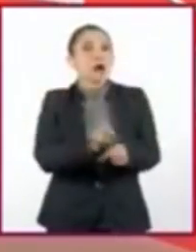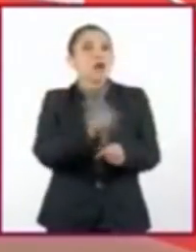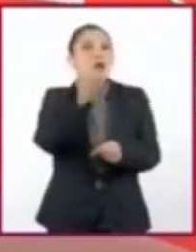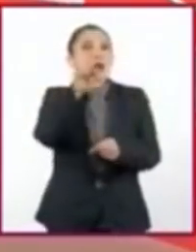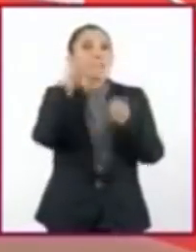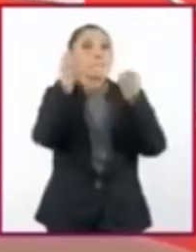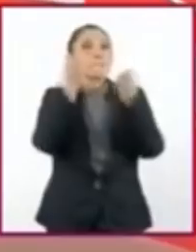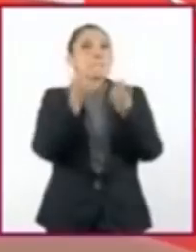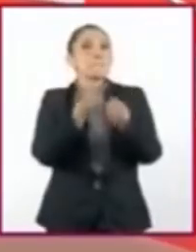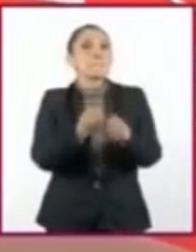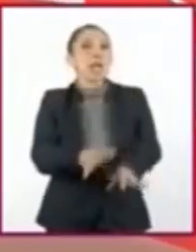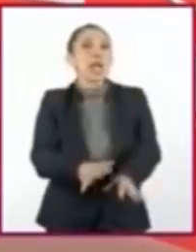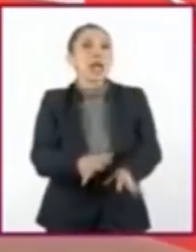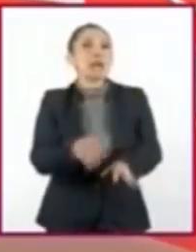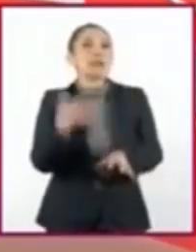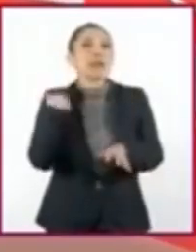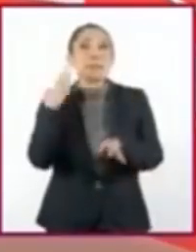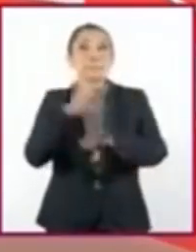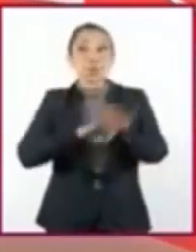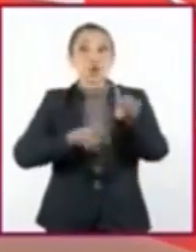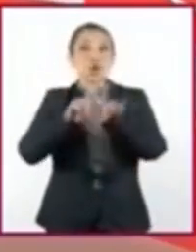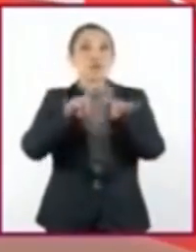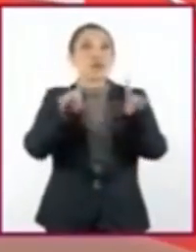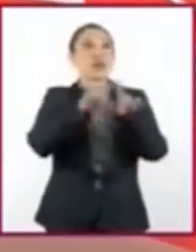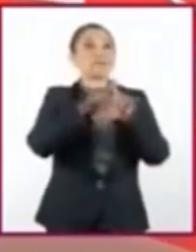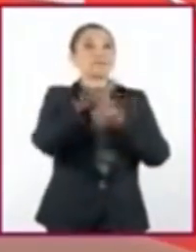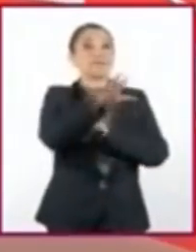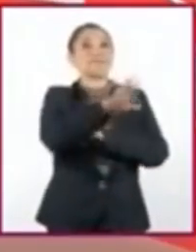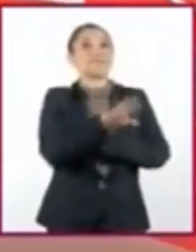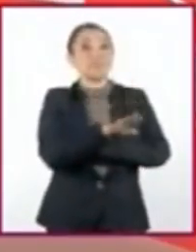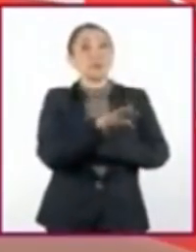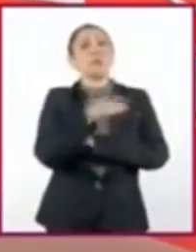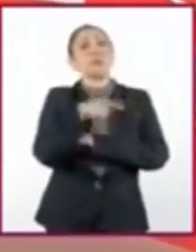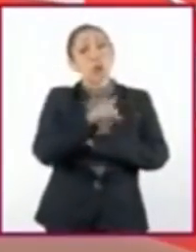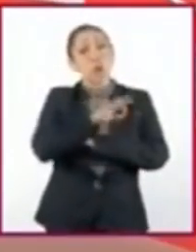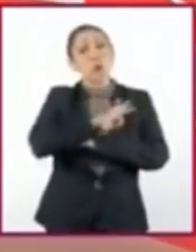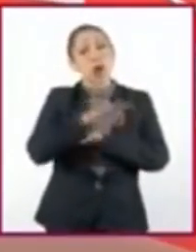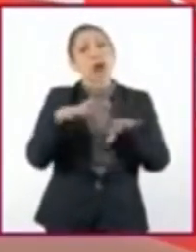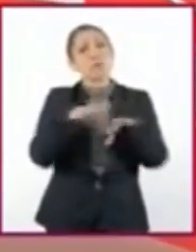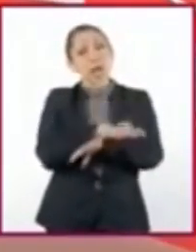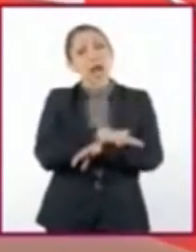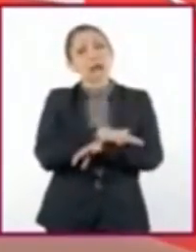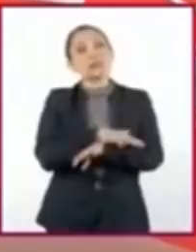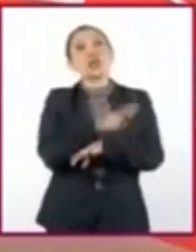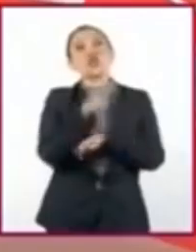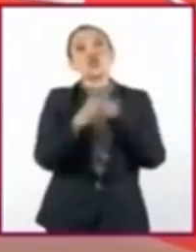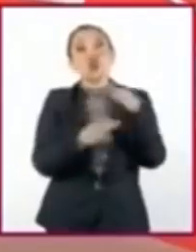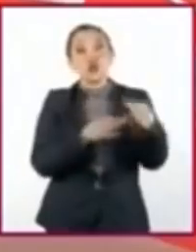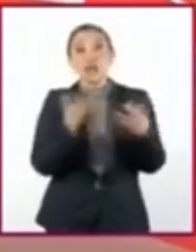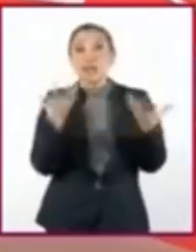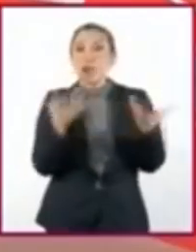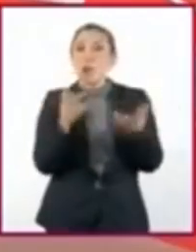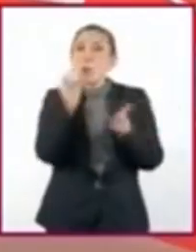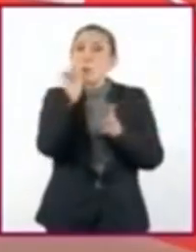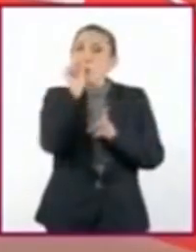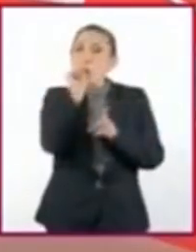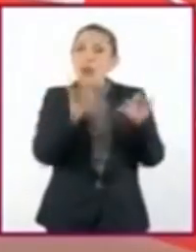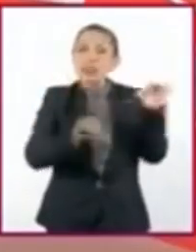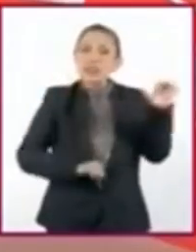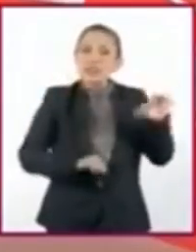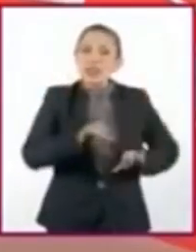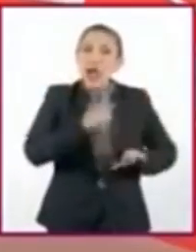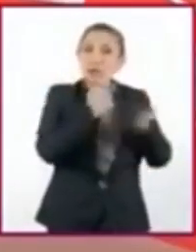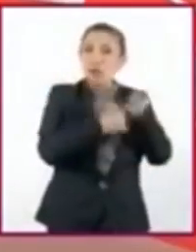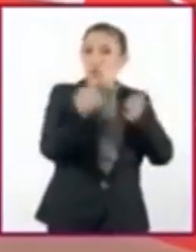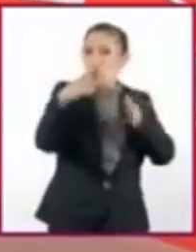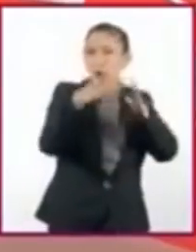pérdida de biodiversidad. Sin embargo, podemos generar un cambio si todos llevamos a cabo pequeñas acciones en casa